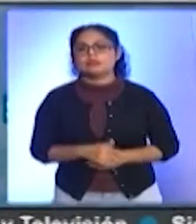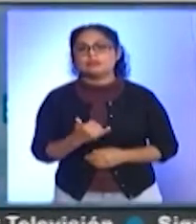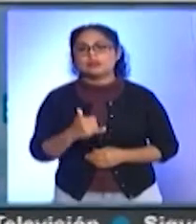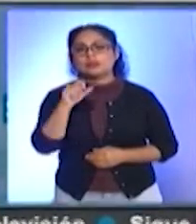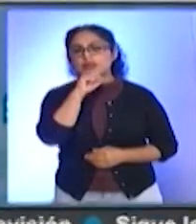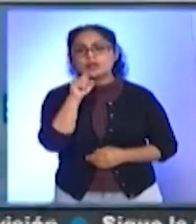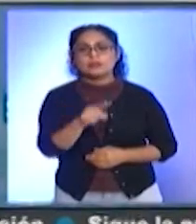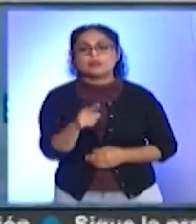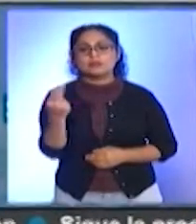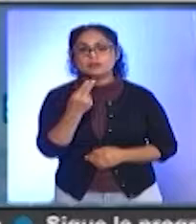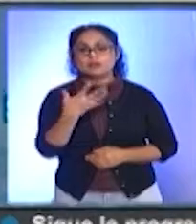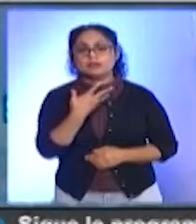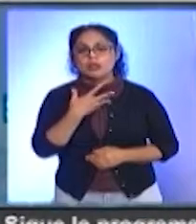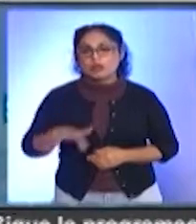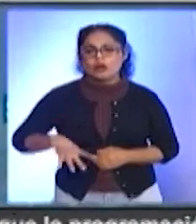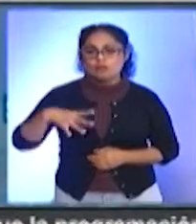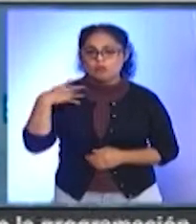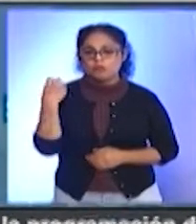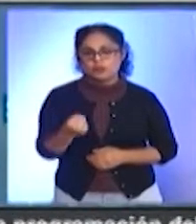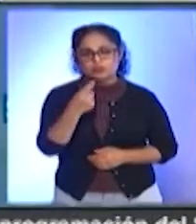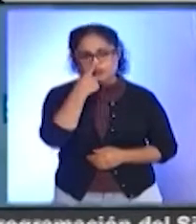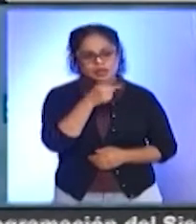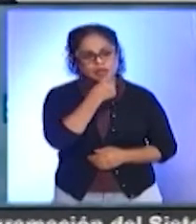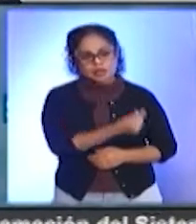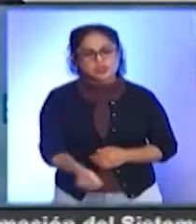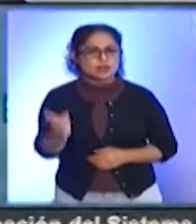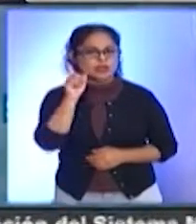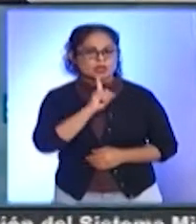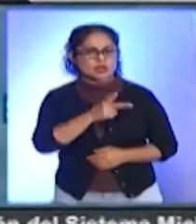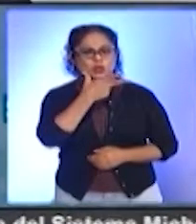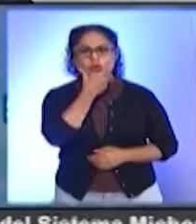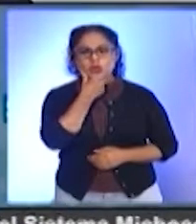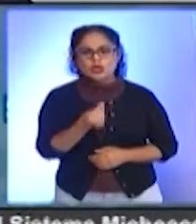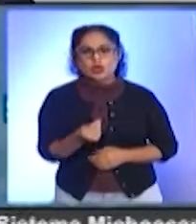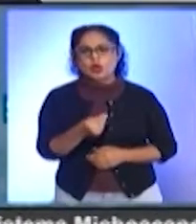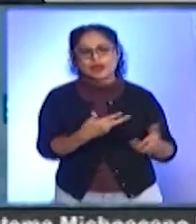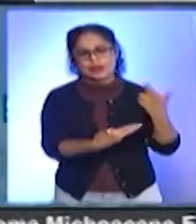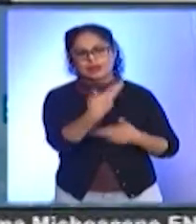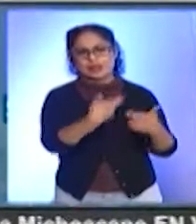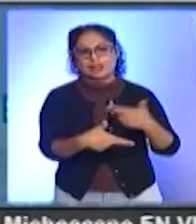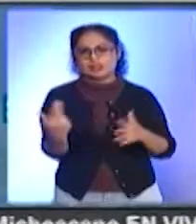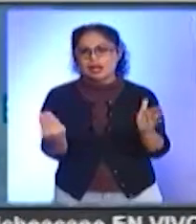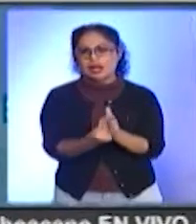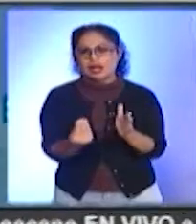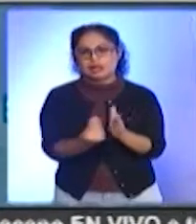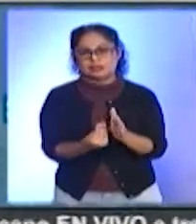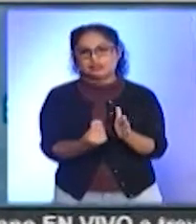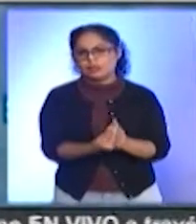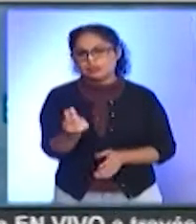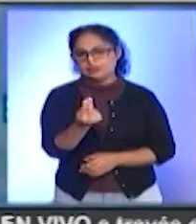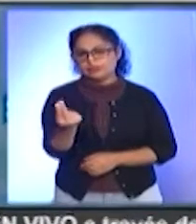tenemos que hacer un gran esfuerzo por nuestras niñas y niños para que vuelvan a las aulas, para que vuelvan a